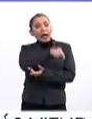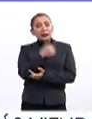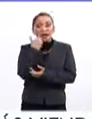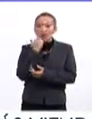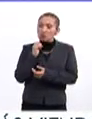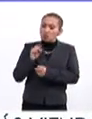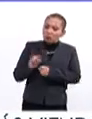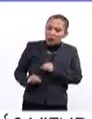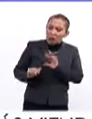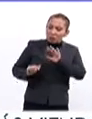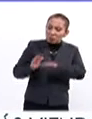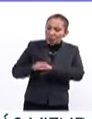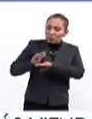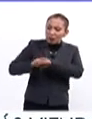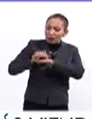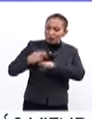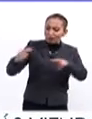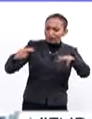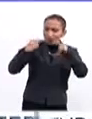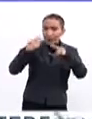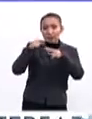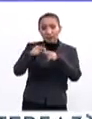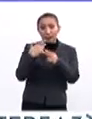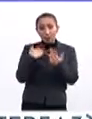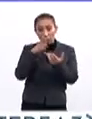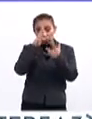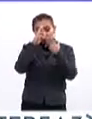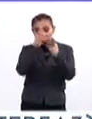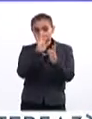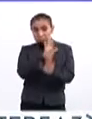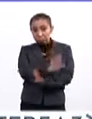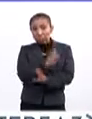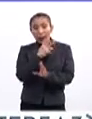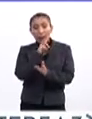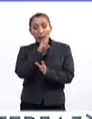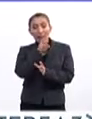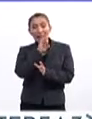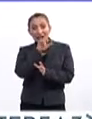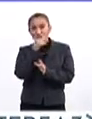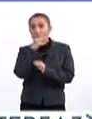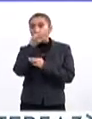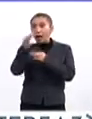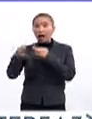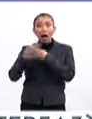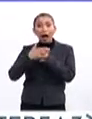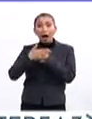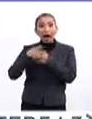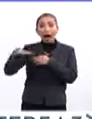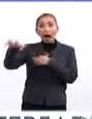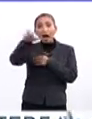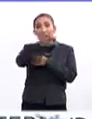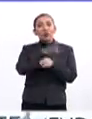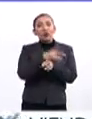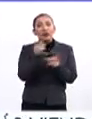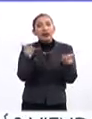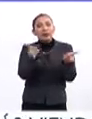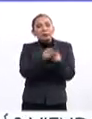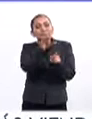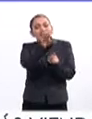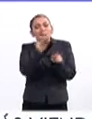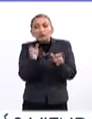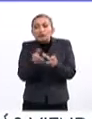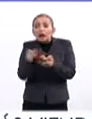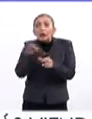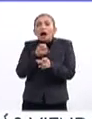está empoderando cada vez más, pues puede ser un himno esos versos que estén resonando en todas partes porque resume como muy